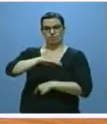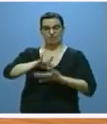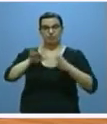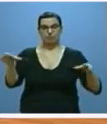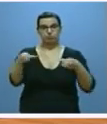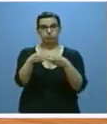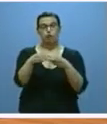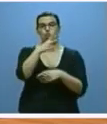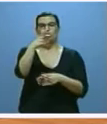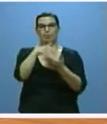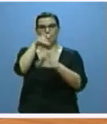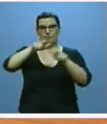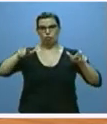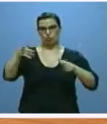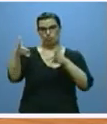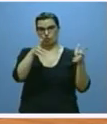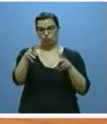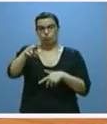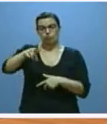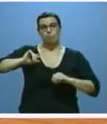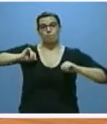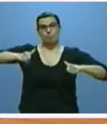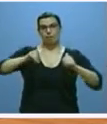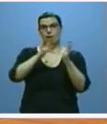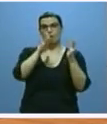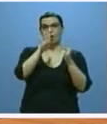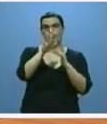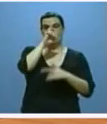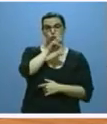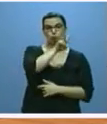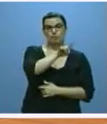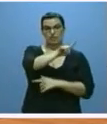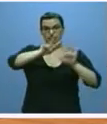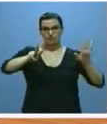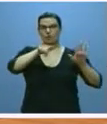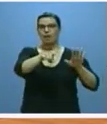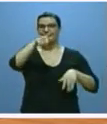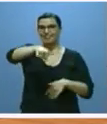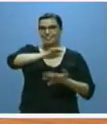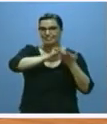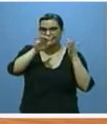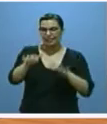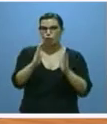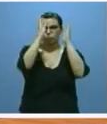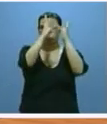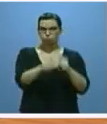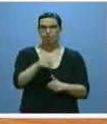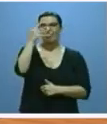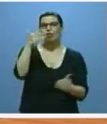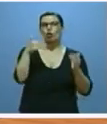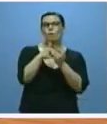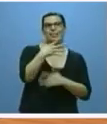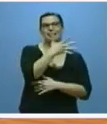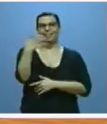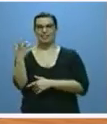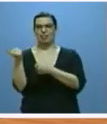torno a 200.000 personas en el que al comenzar abril de 2017 había en Castilla y León más de 5.500